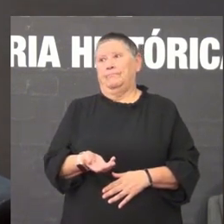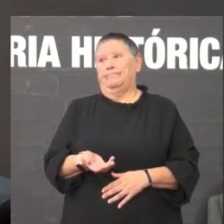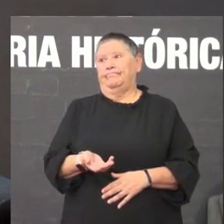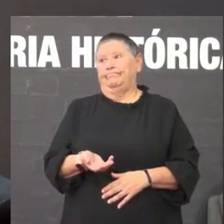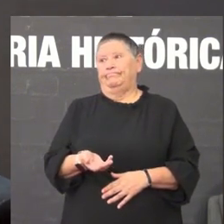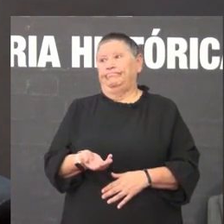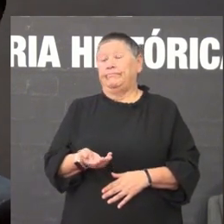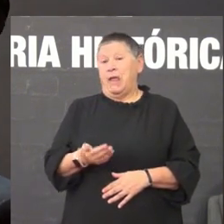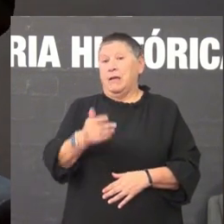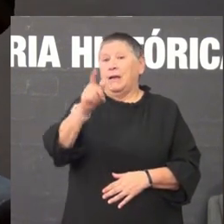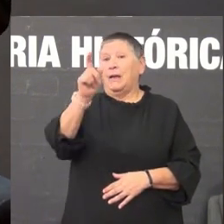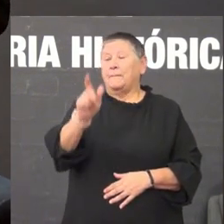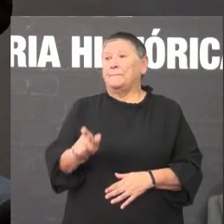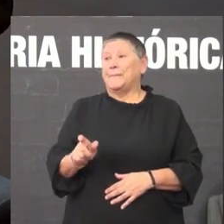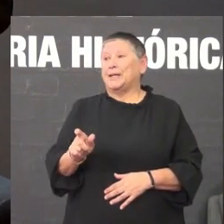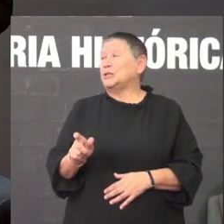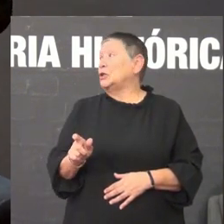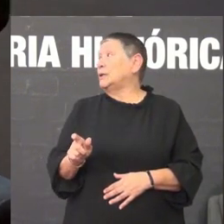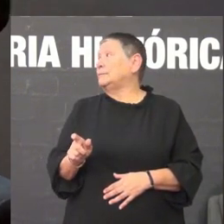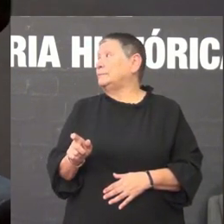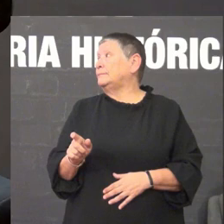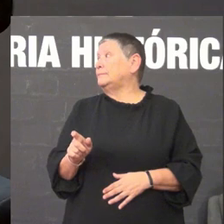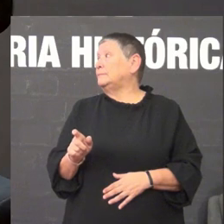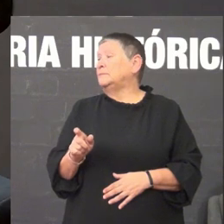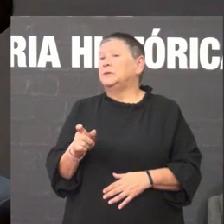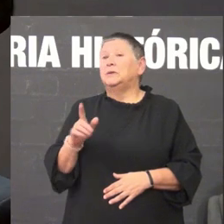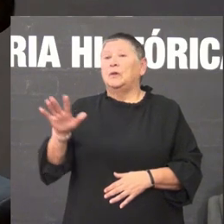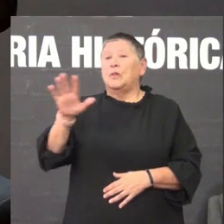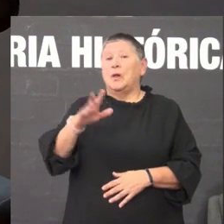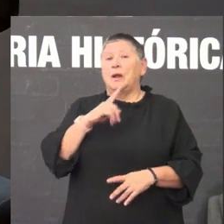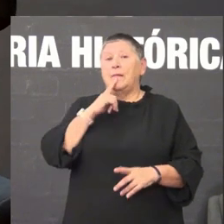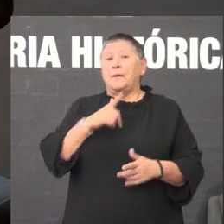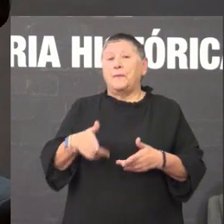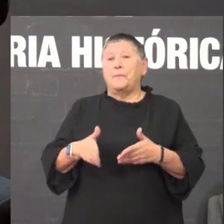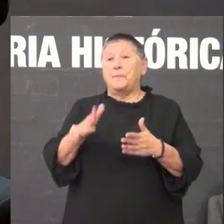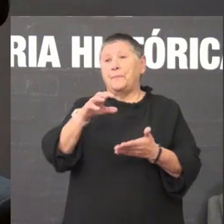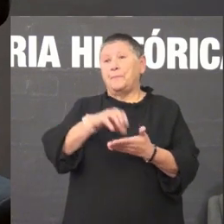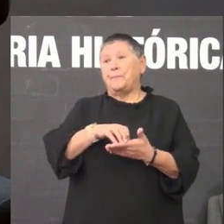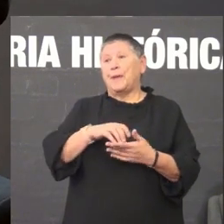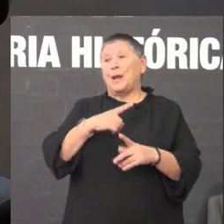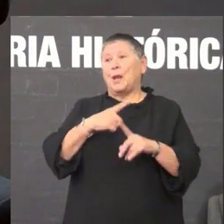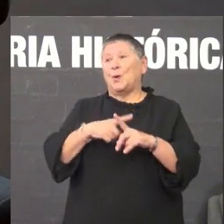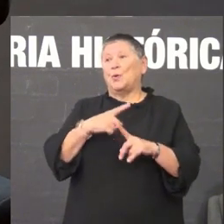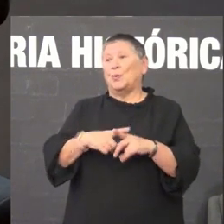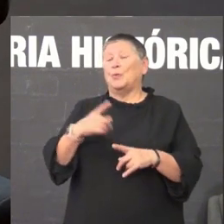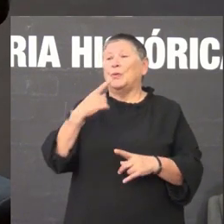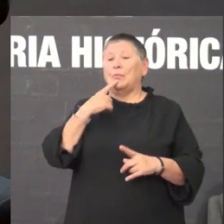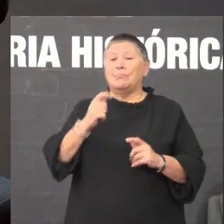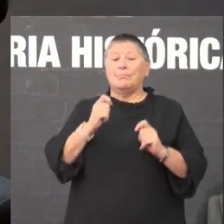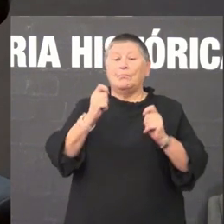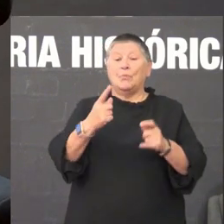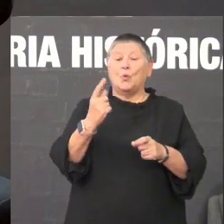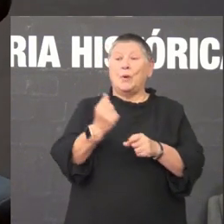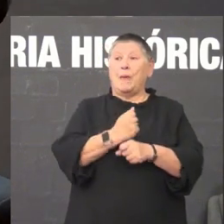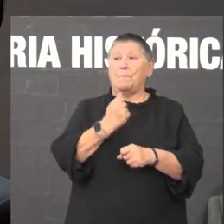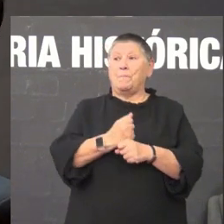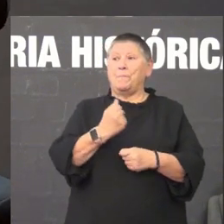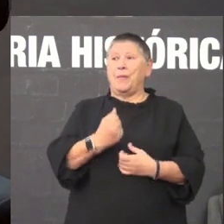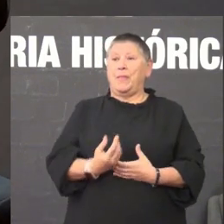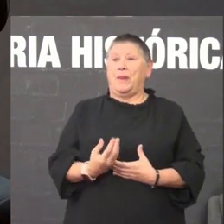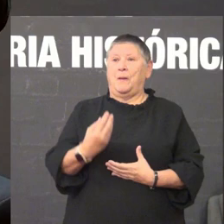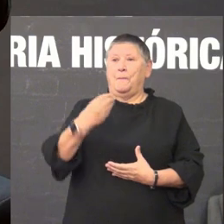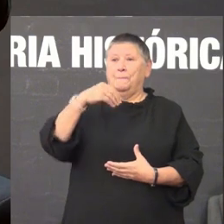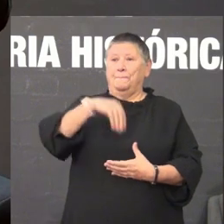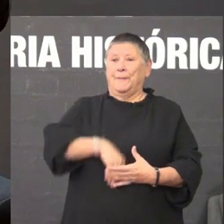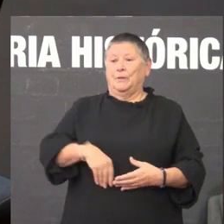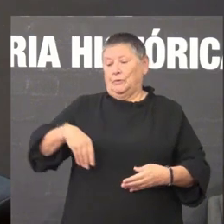a persoa que lle por exemplo en Vila de Cruces mandaban colocar unha pedra no peto por cada palabra